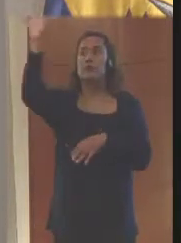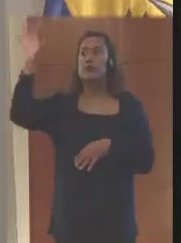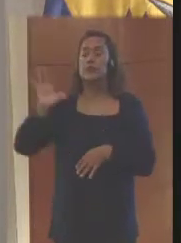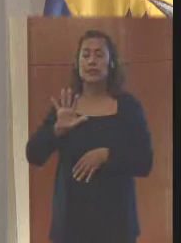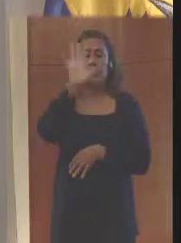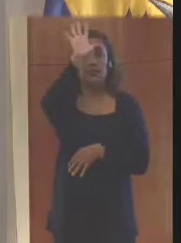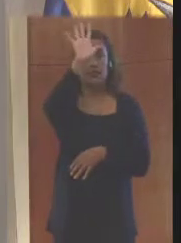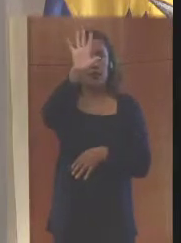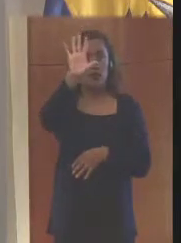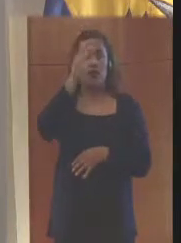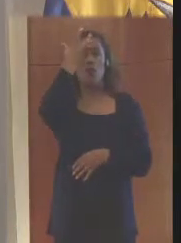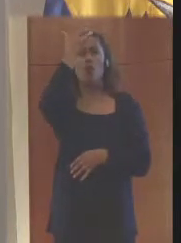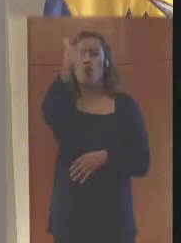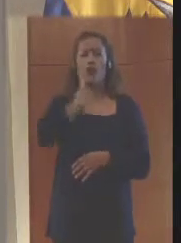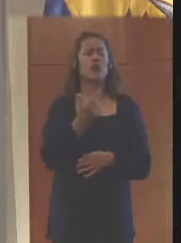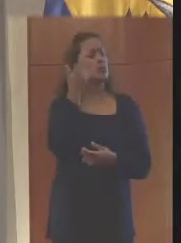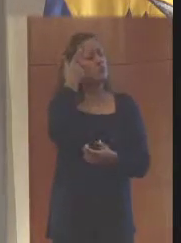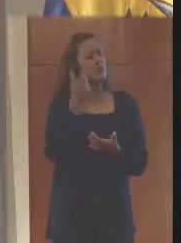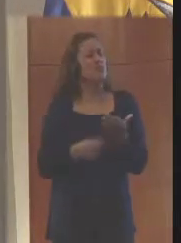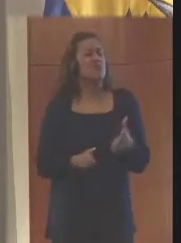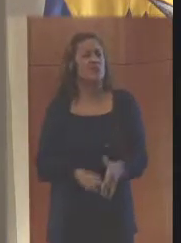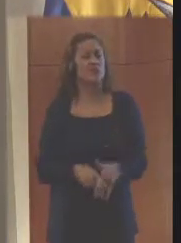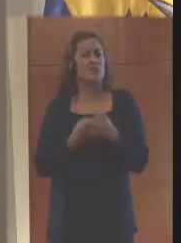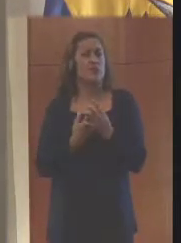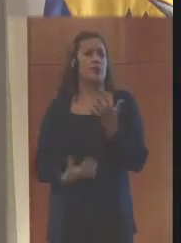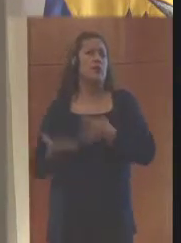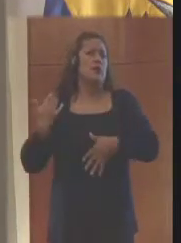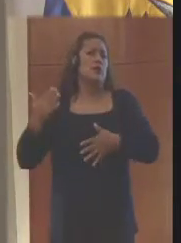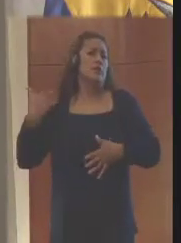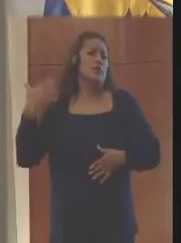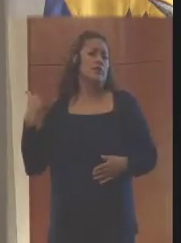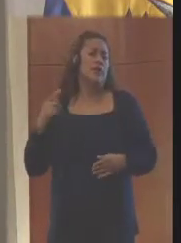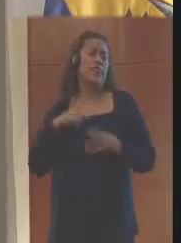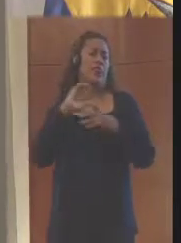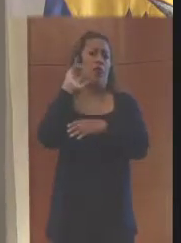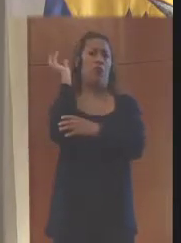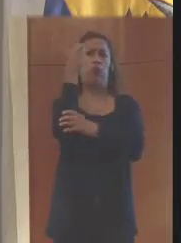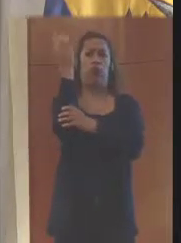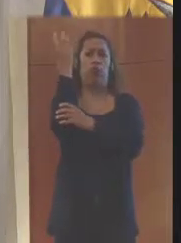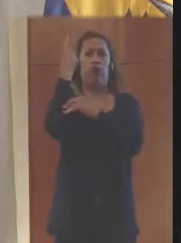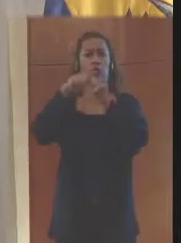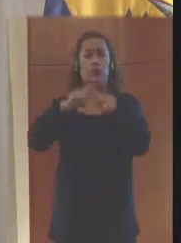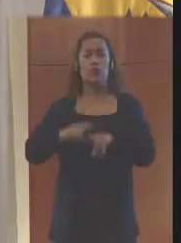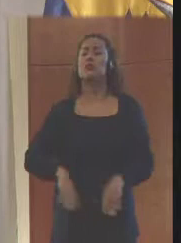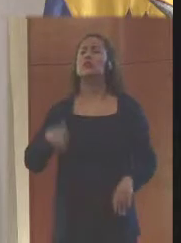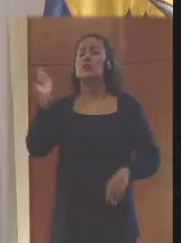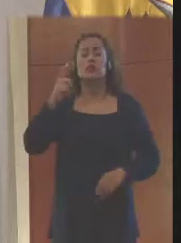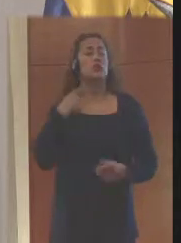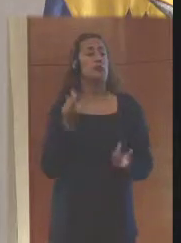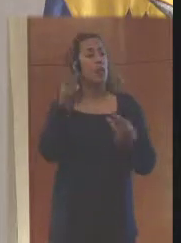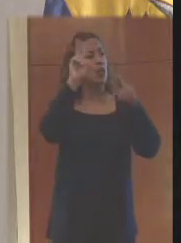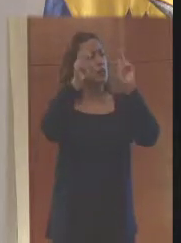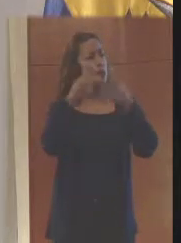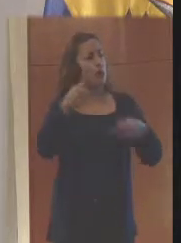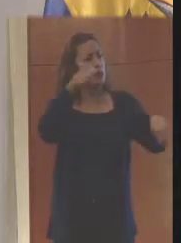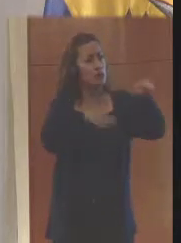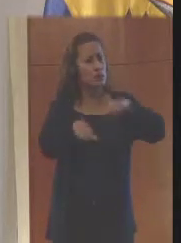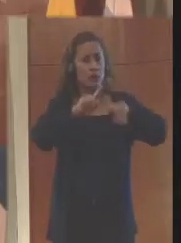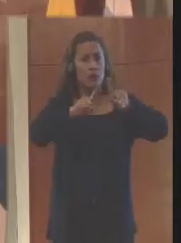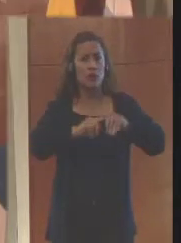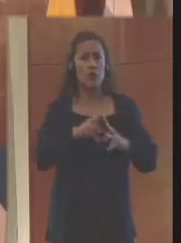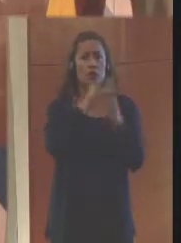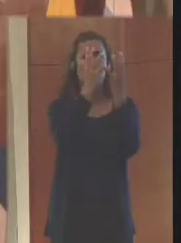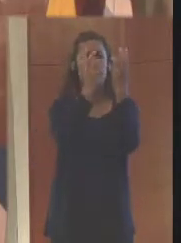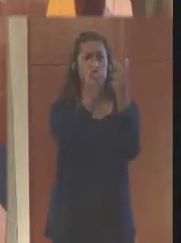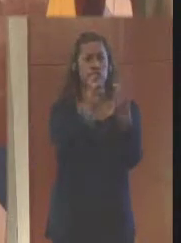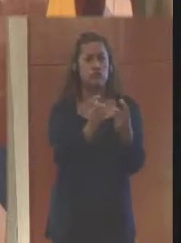¿Por qué nace? Nace porque en algún momento en la historia de la humanidad, emergencias en el sector químico, comenzaron a deteriorar de alguna